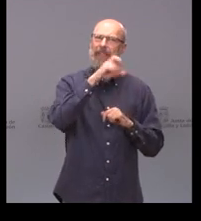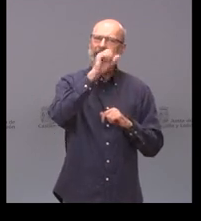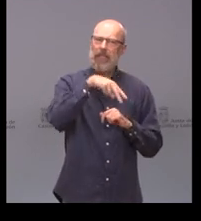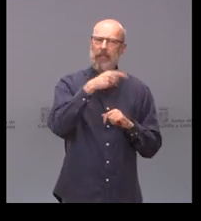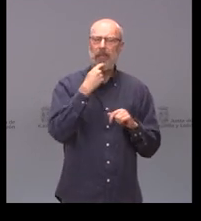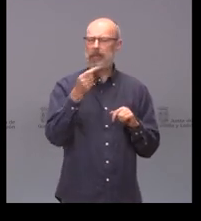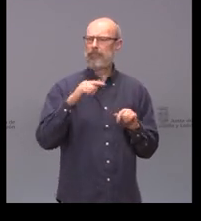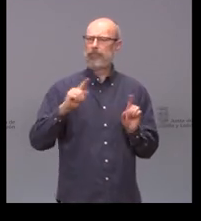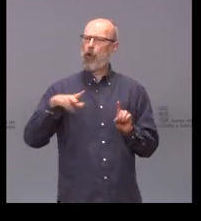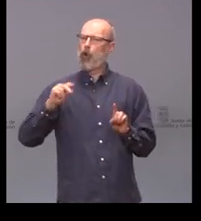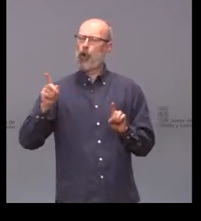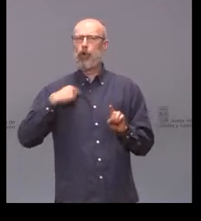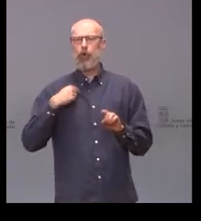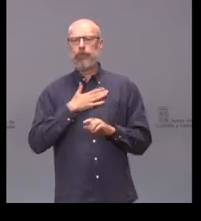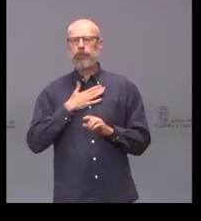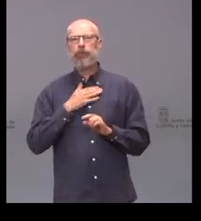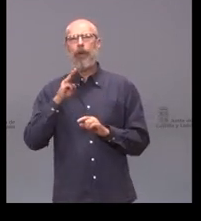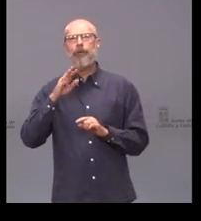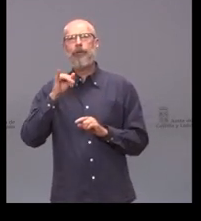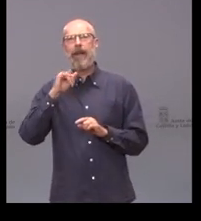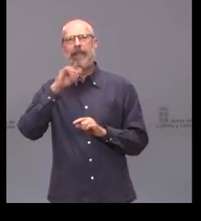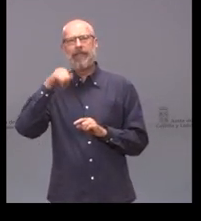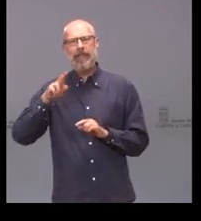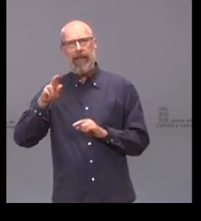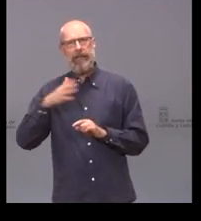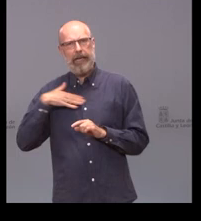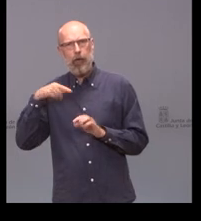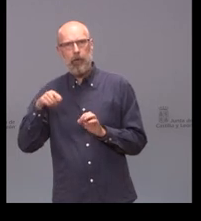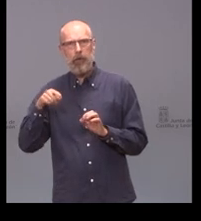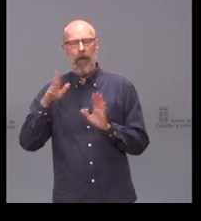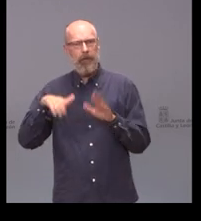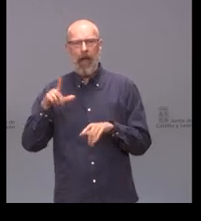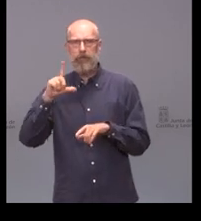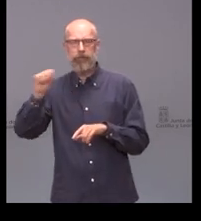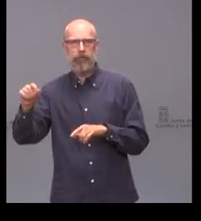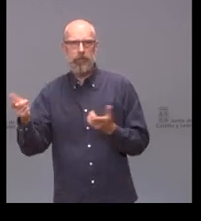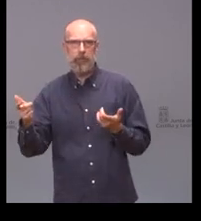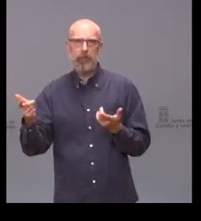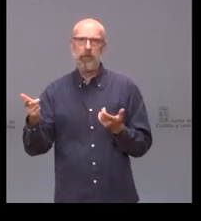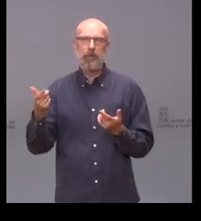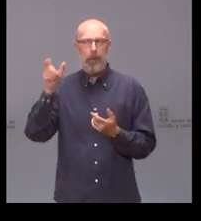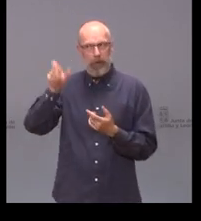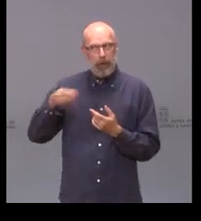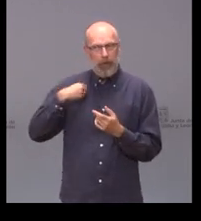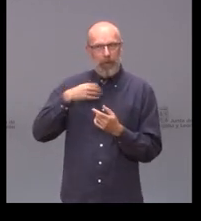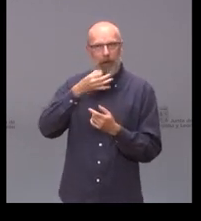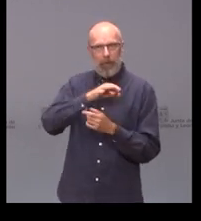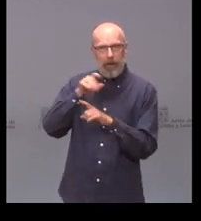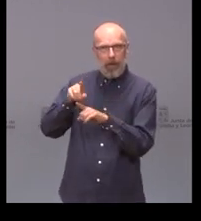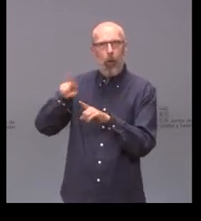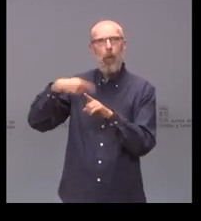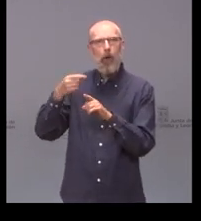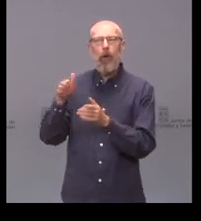ninguna manera que exigían que fuera Pfizer y se marcharon no sé si va a haber una requete repesca para esta gente o